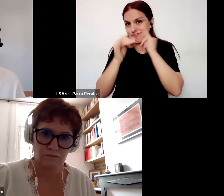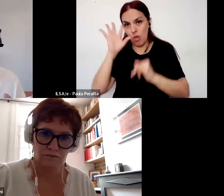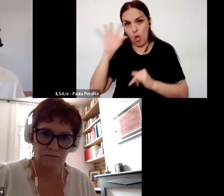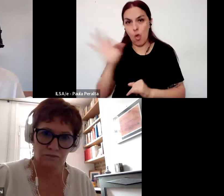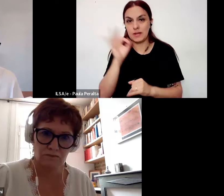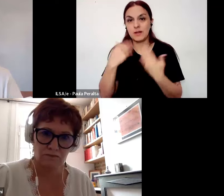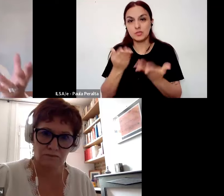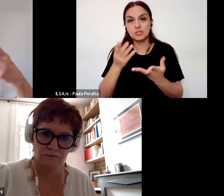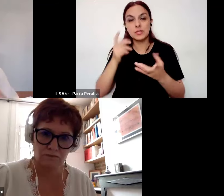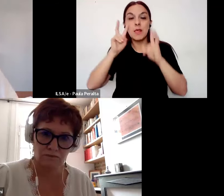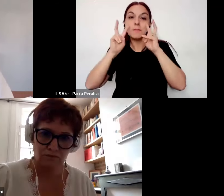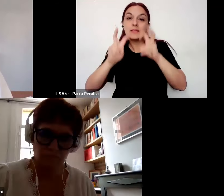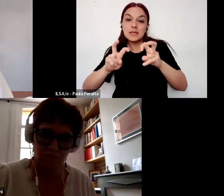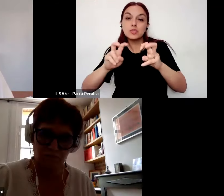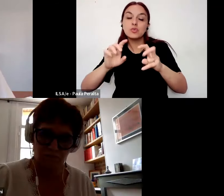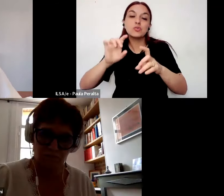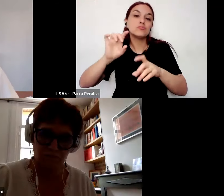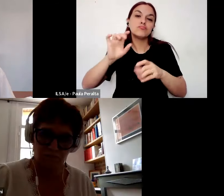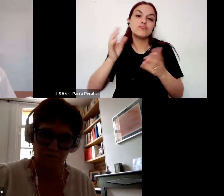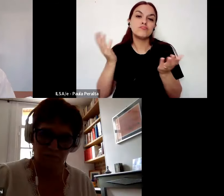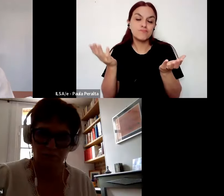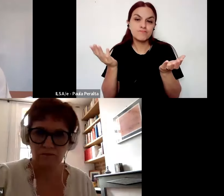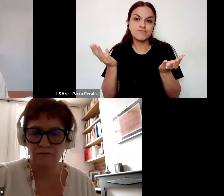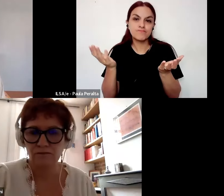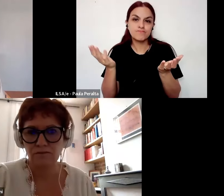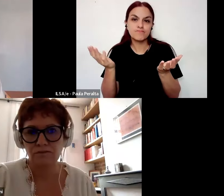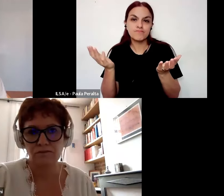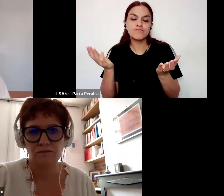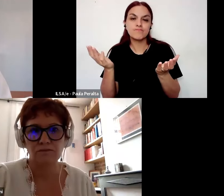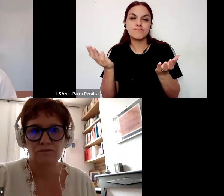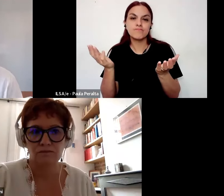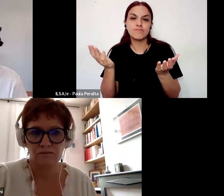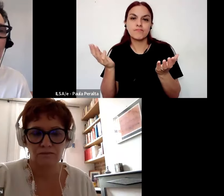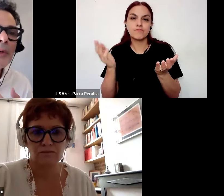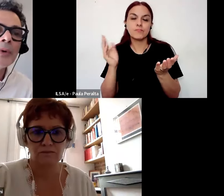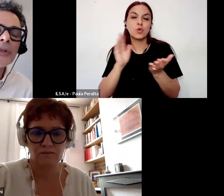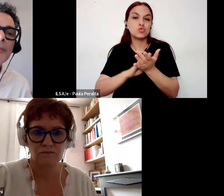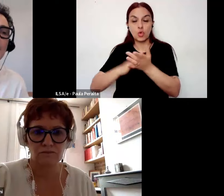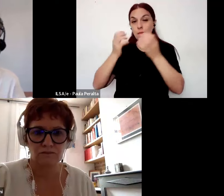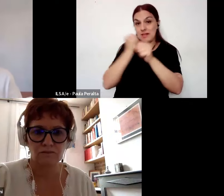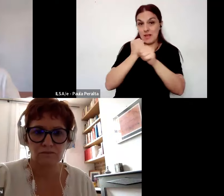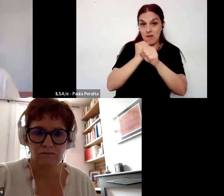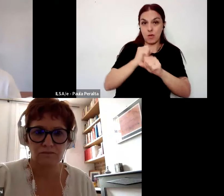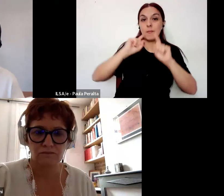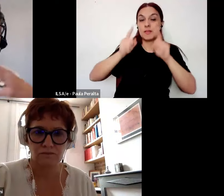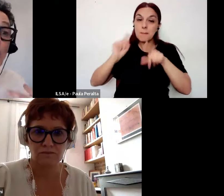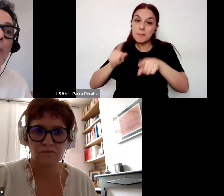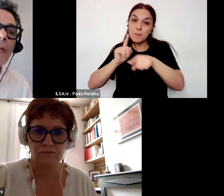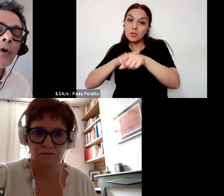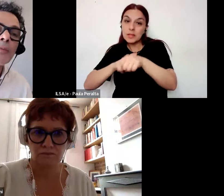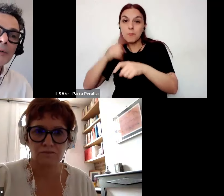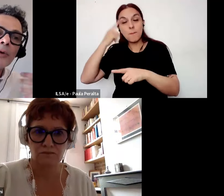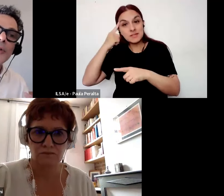a la formación como como investigación sobre la propia práctica pero al mismo tiempo pensar